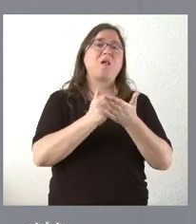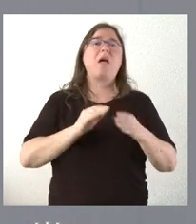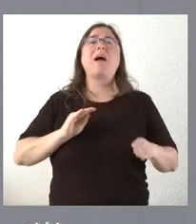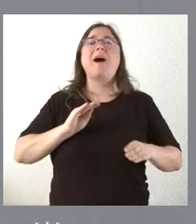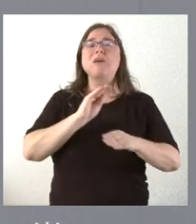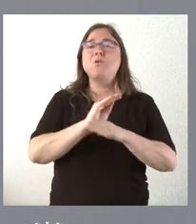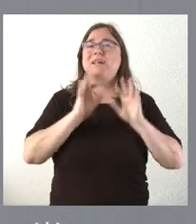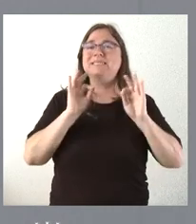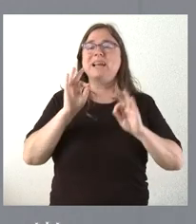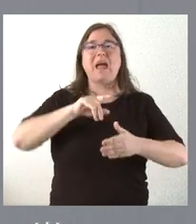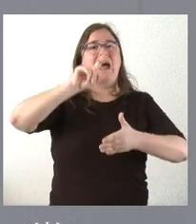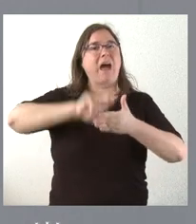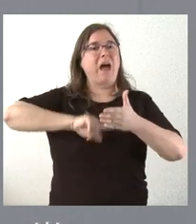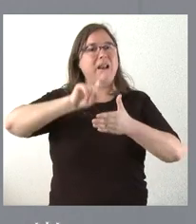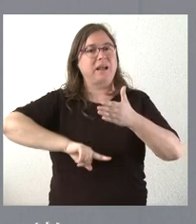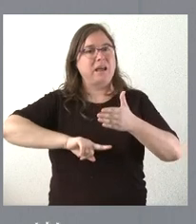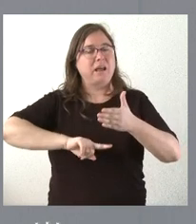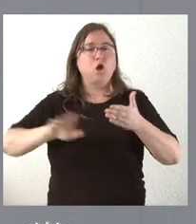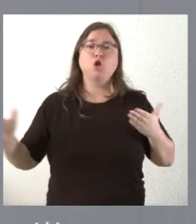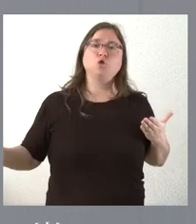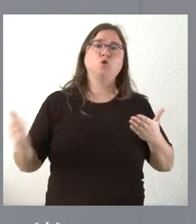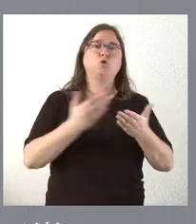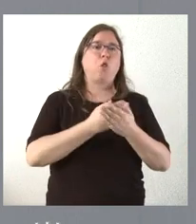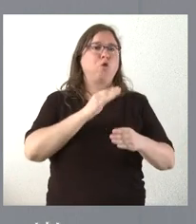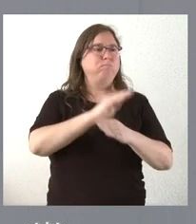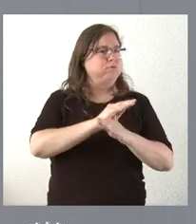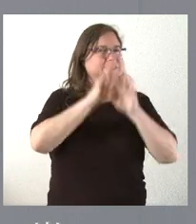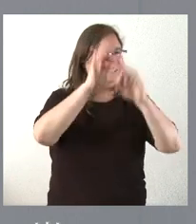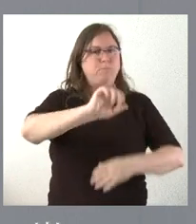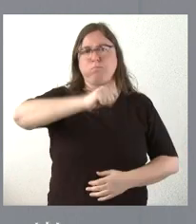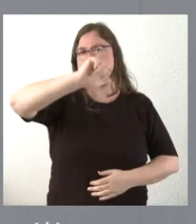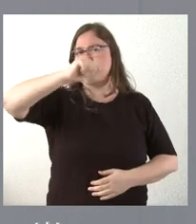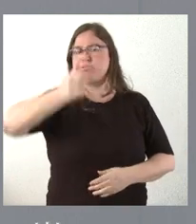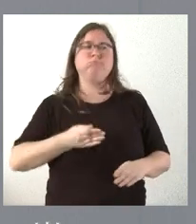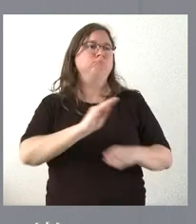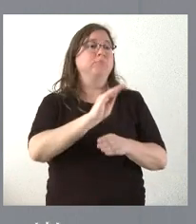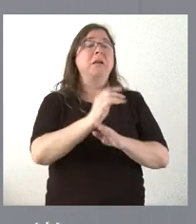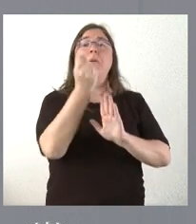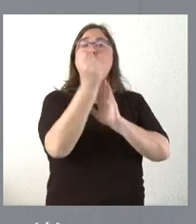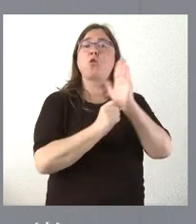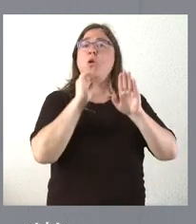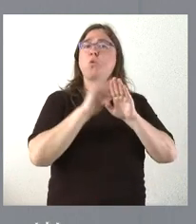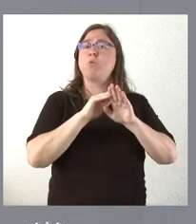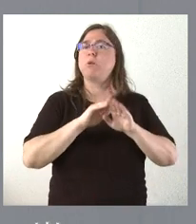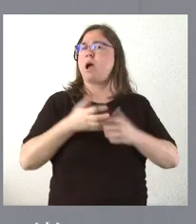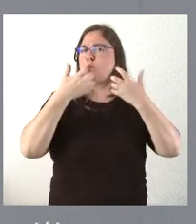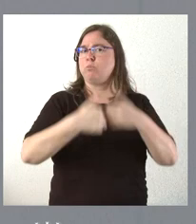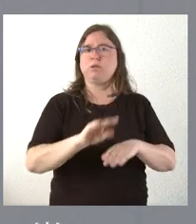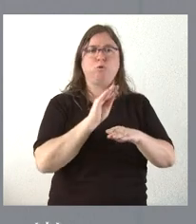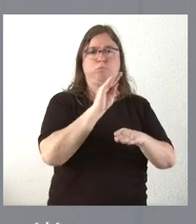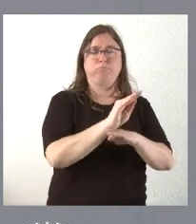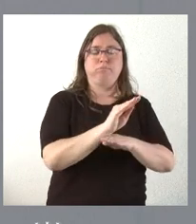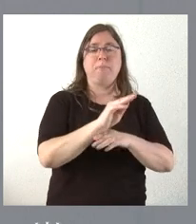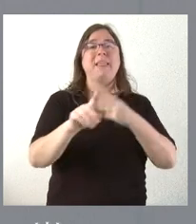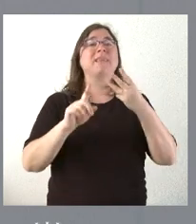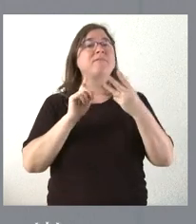para el alquiler de vivienda otorga toda la solicitud que se presenten, siempre y cuando cumplan las condiciones de las convocatorias. En tercer lugar,